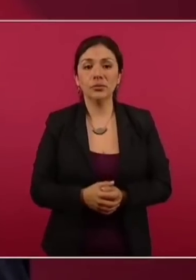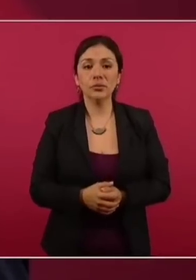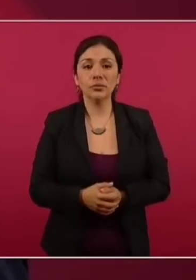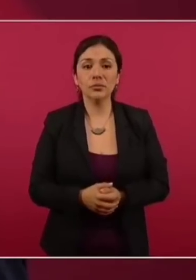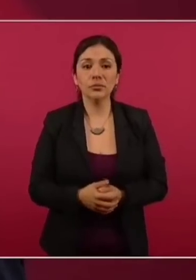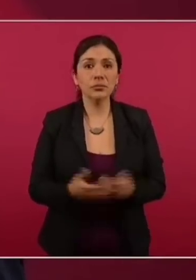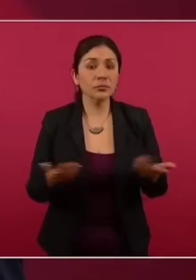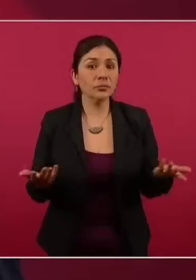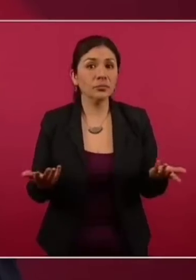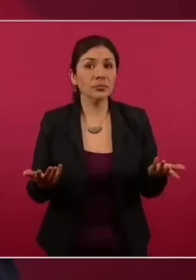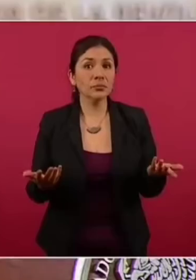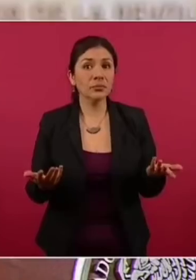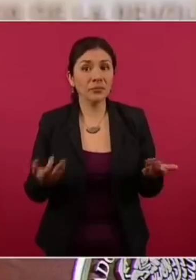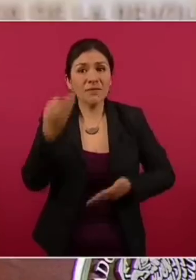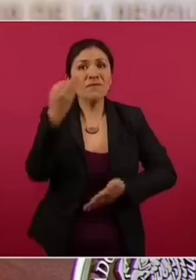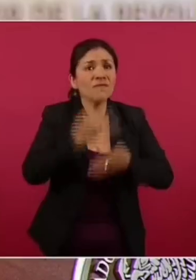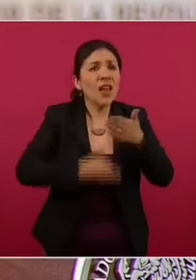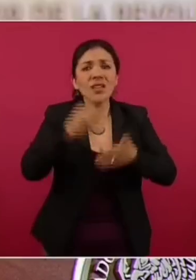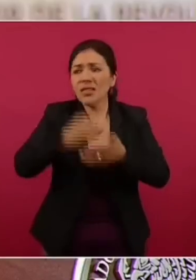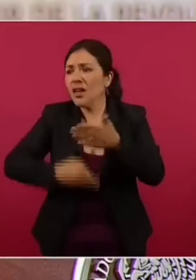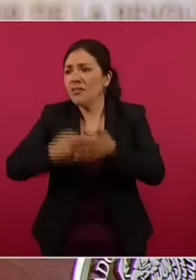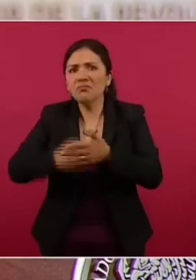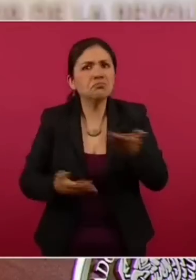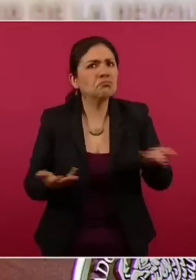¿Qué es lo que hace falta entonces?